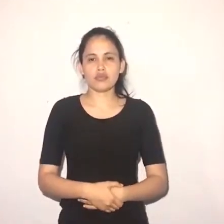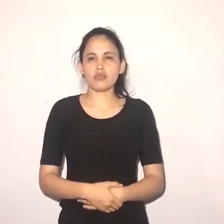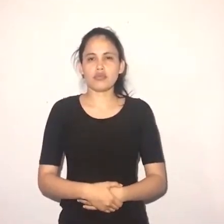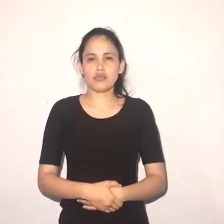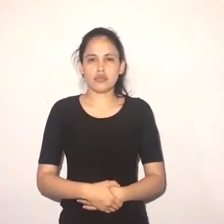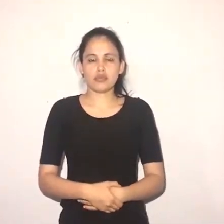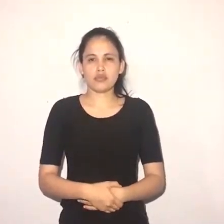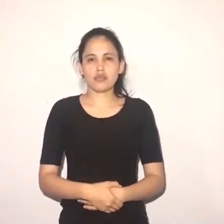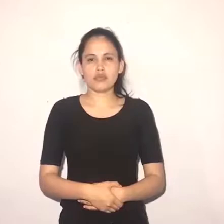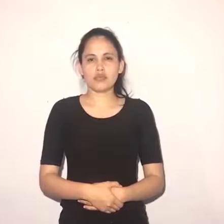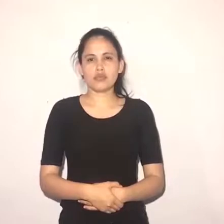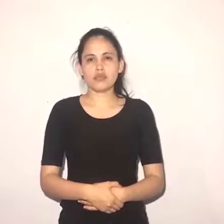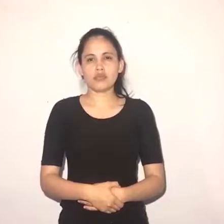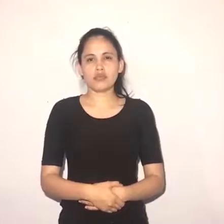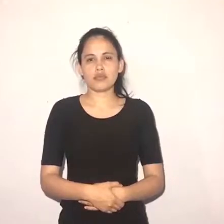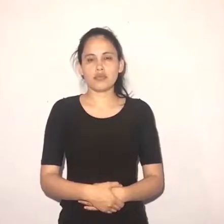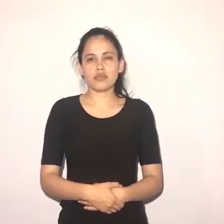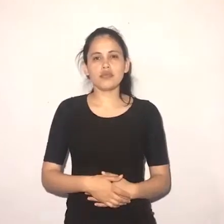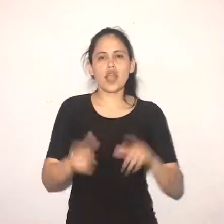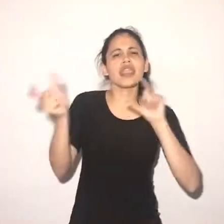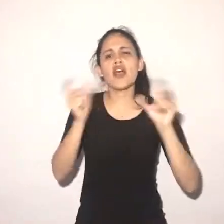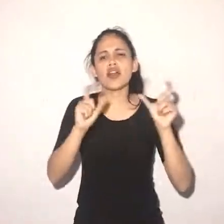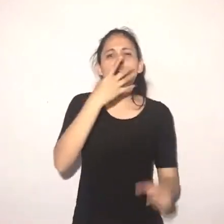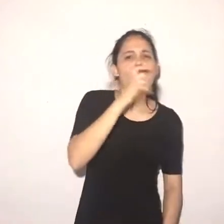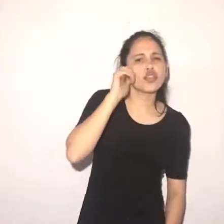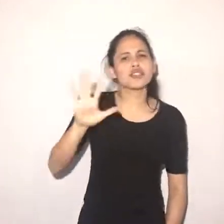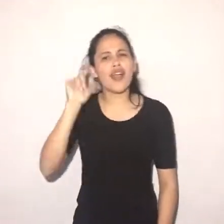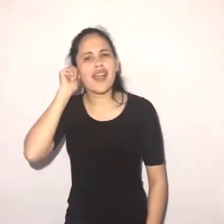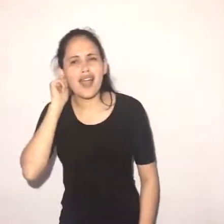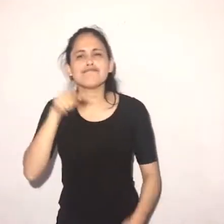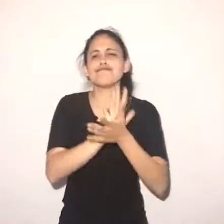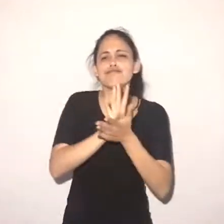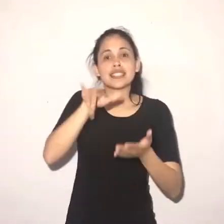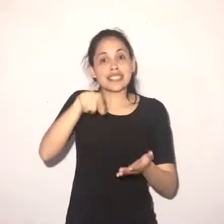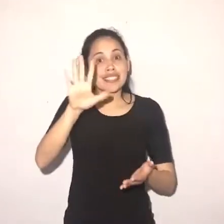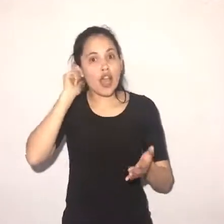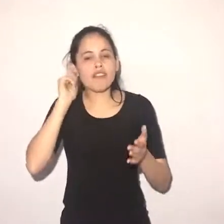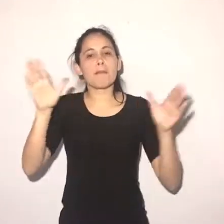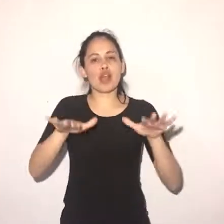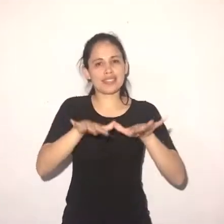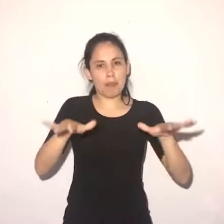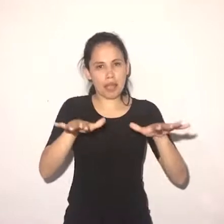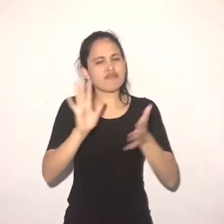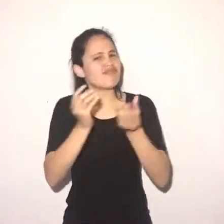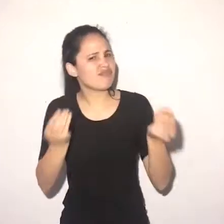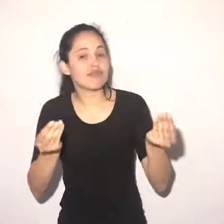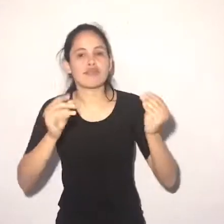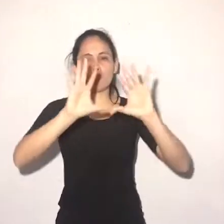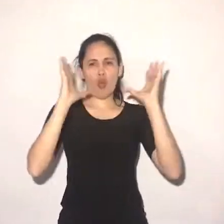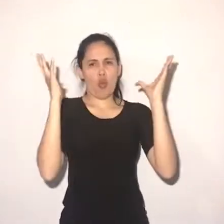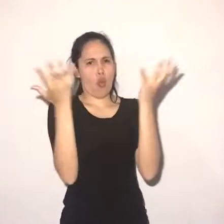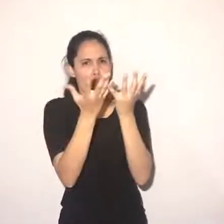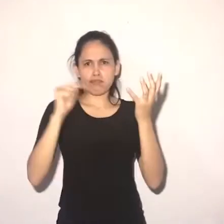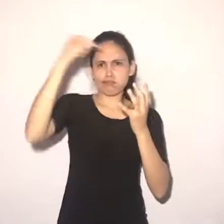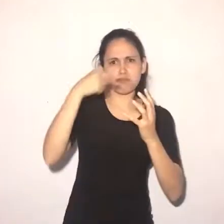se conoció que la red social Twitter está eliminando los comentarios que relacionan esta nueva tecnología con las causas del coronavirus.